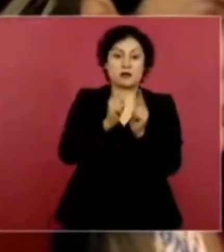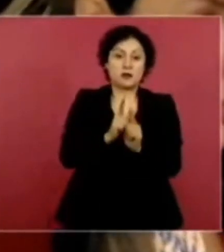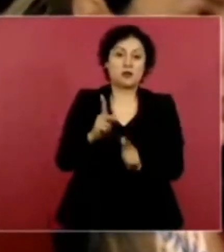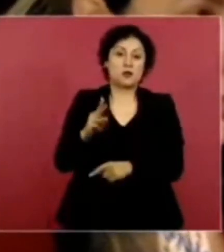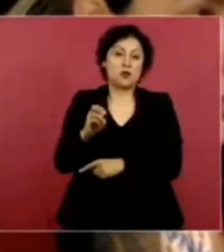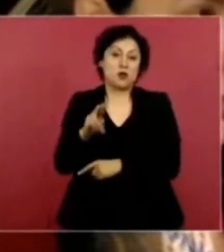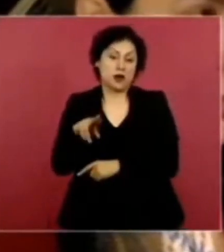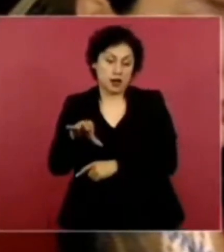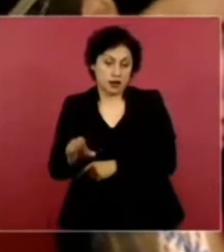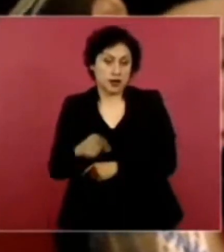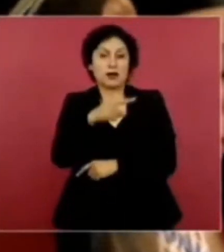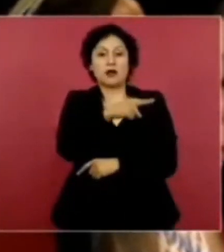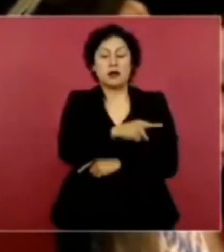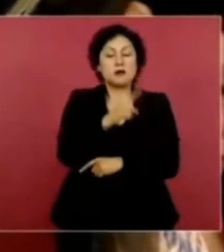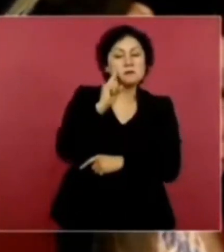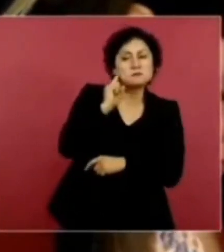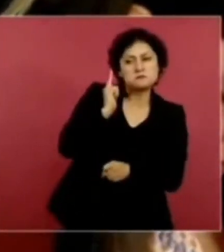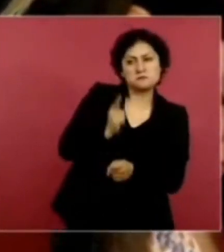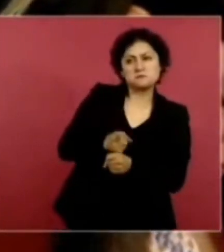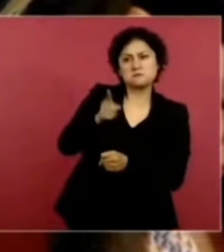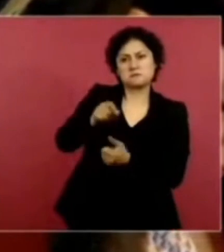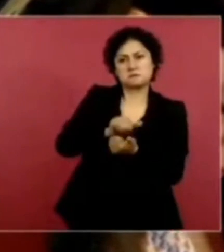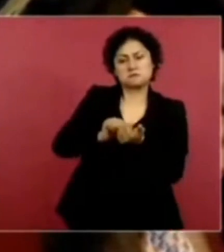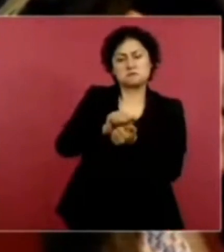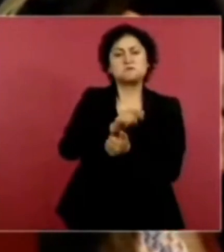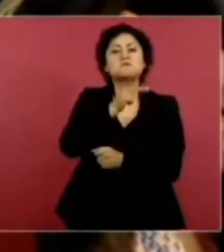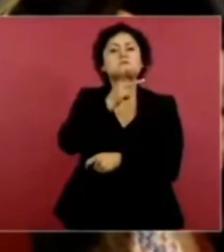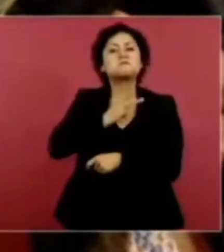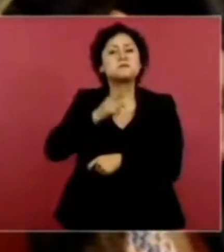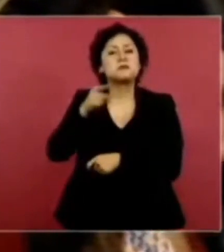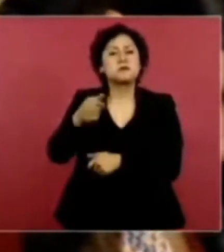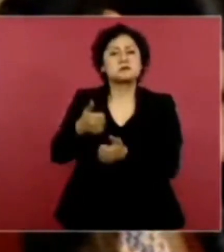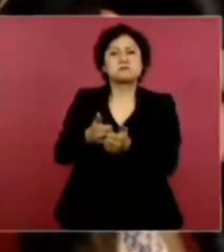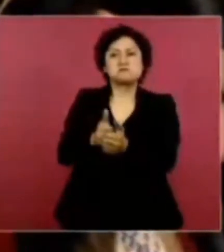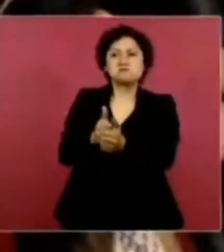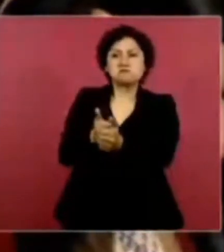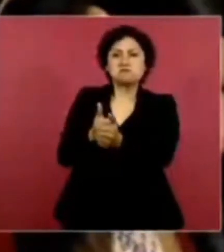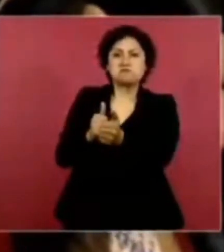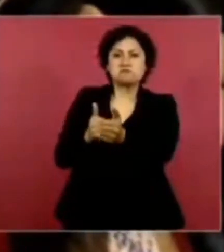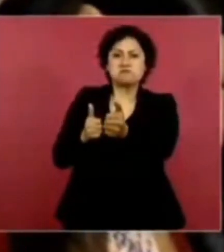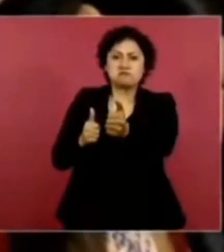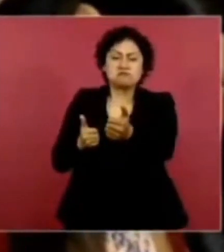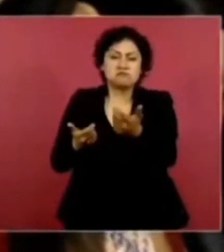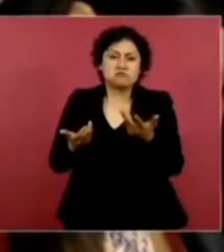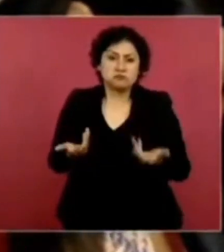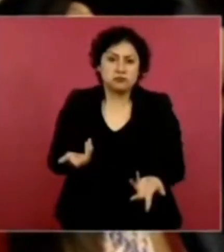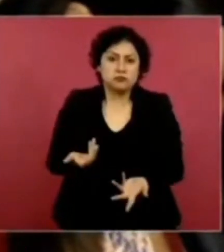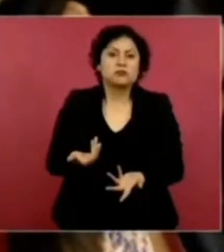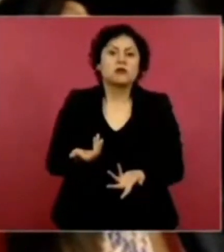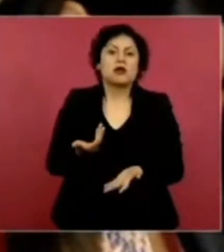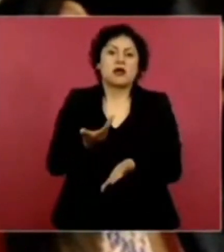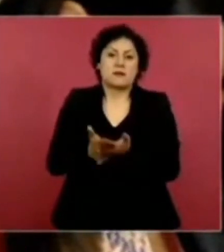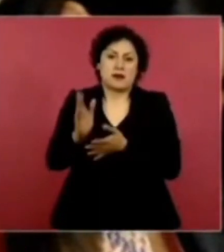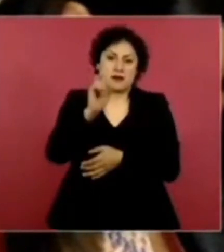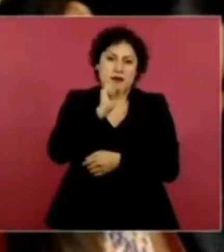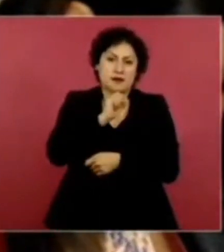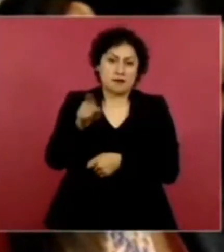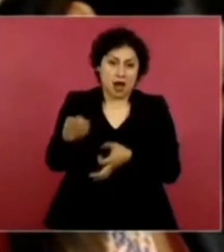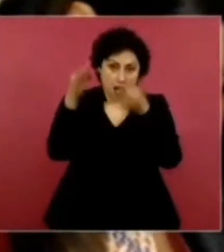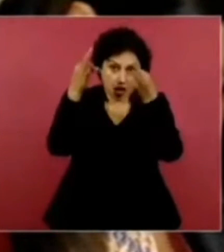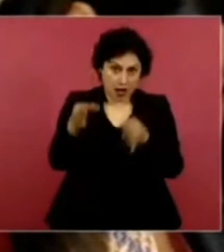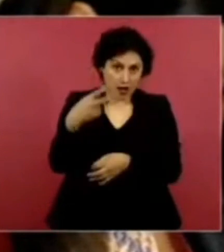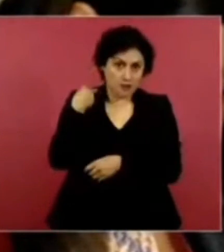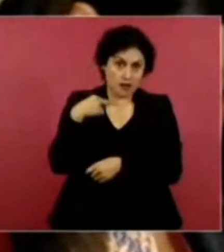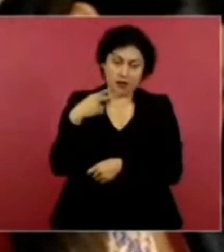operatividad en la refinería, así como el hecho de que no es originaria de Veracruz y no es de